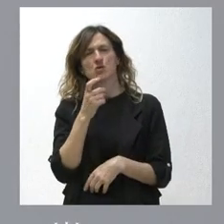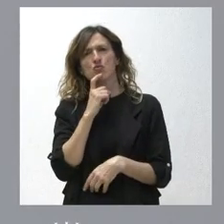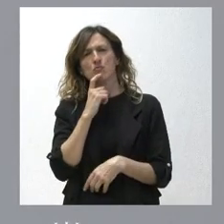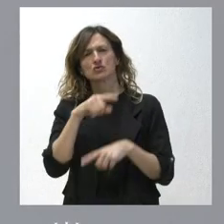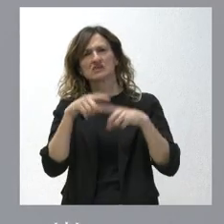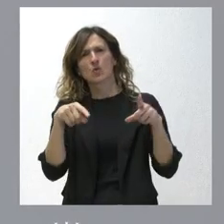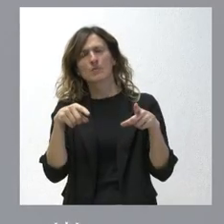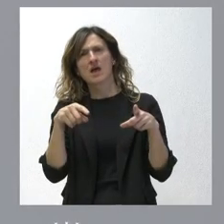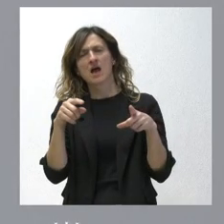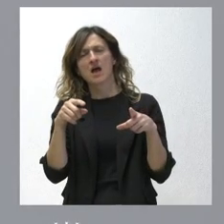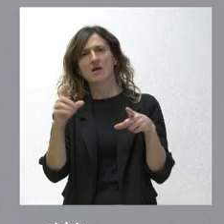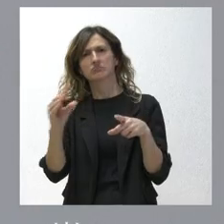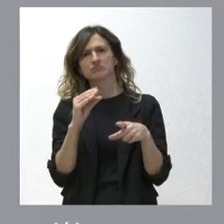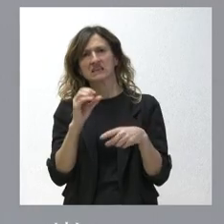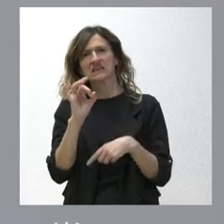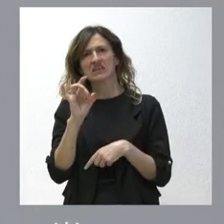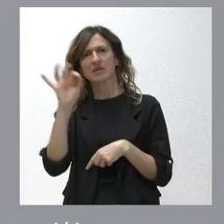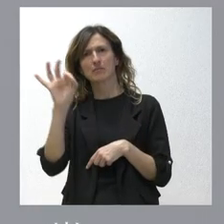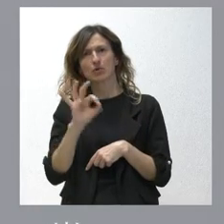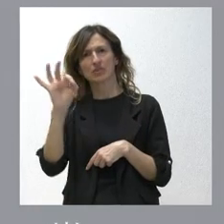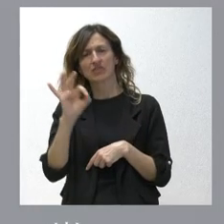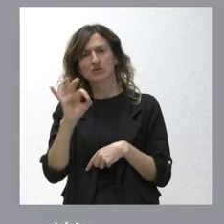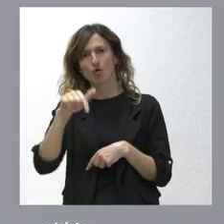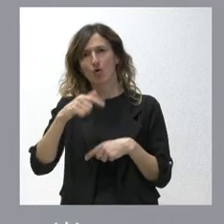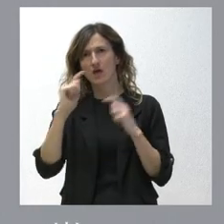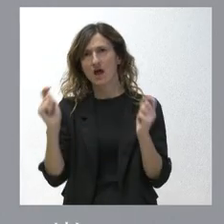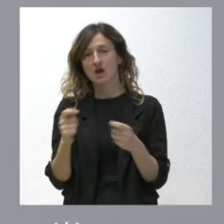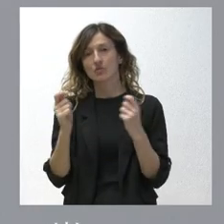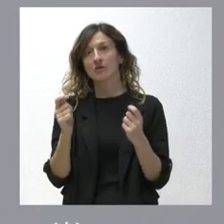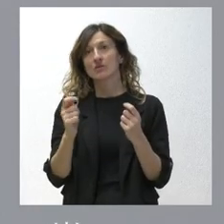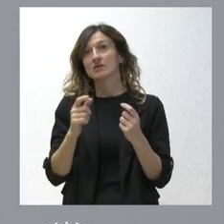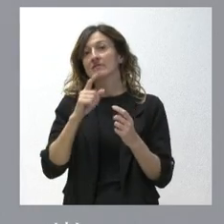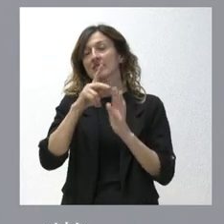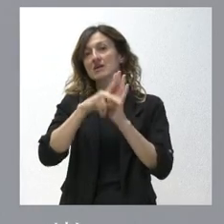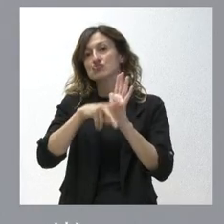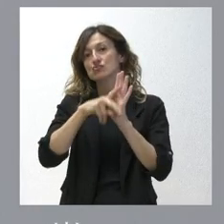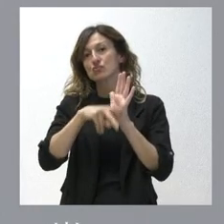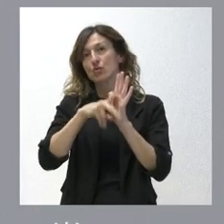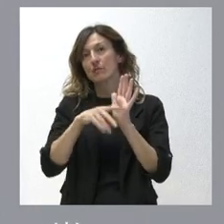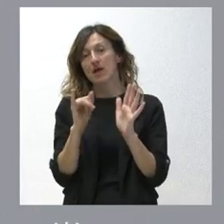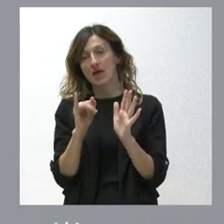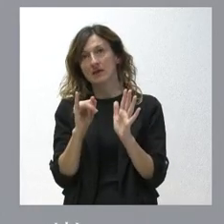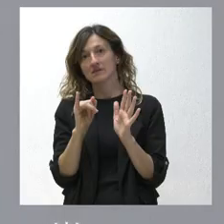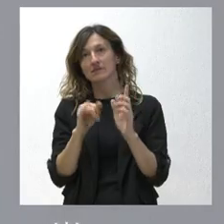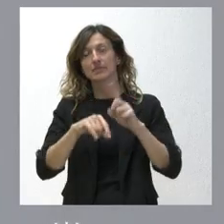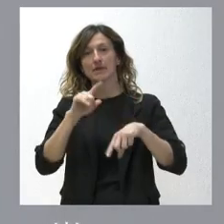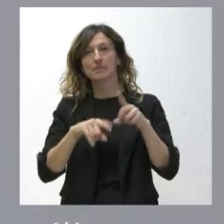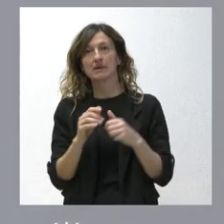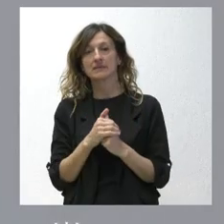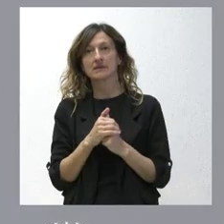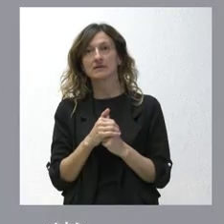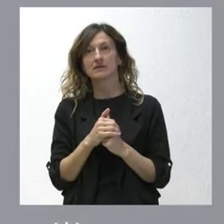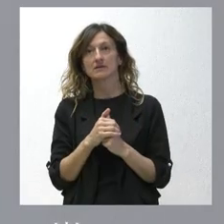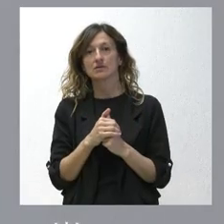Segovia le toque el 15% de la inversión que hemos anunciado hoy. Es un conjunto de bases, pero lógicamente hay más bases sobre las que actuar. Si usted se ve